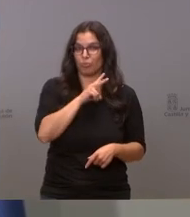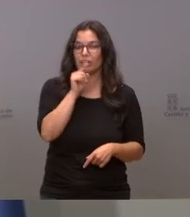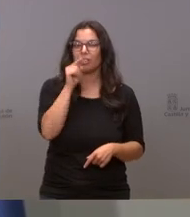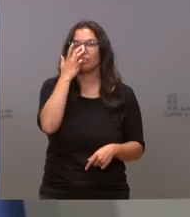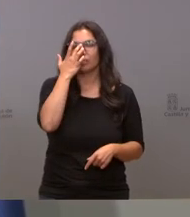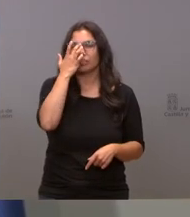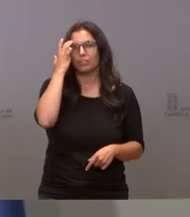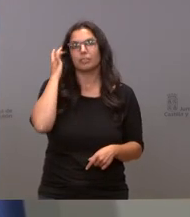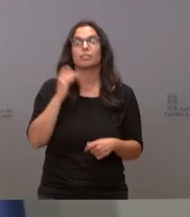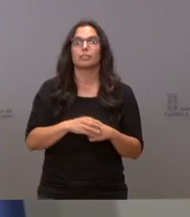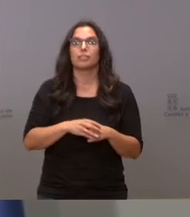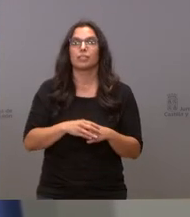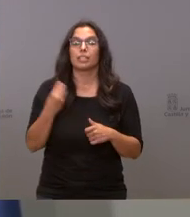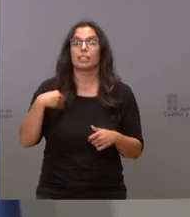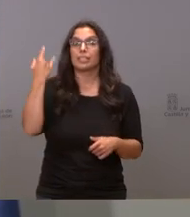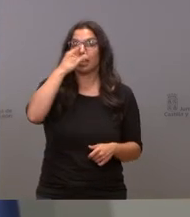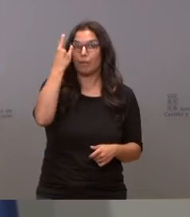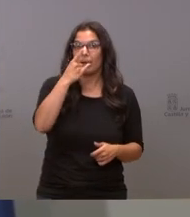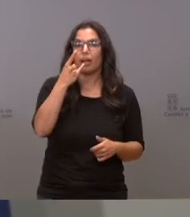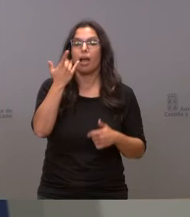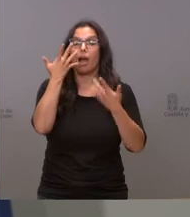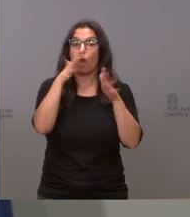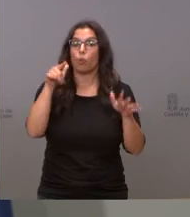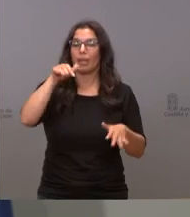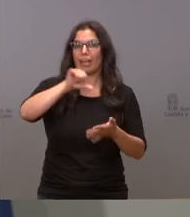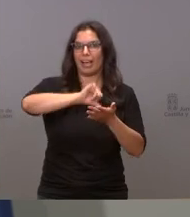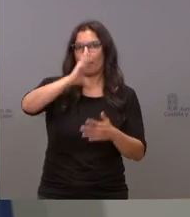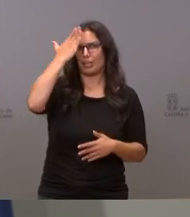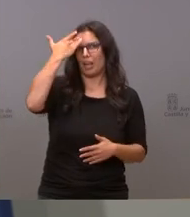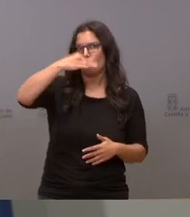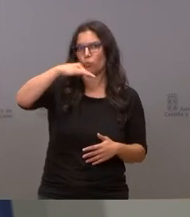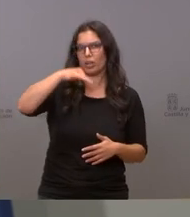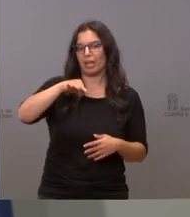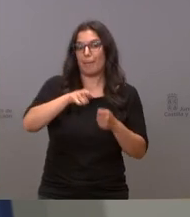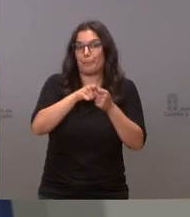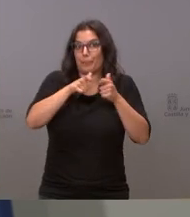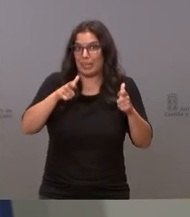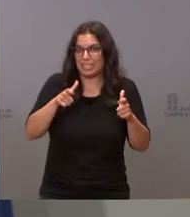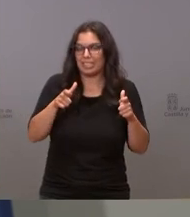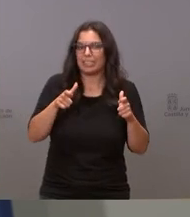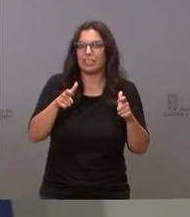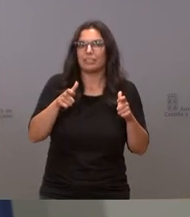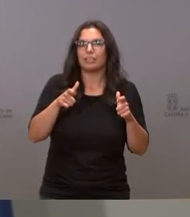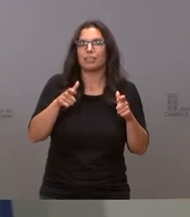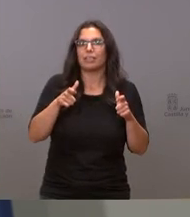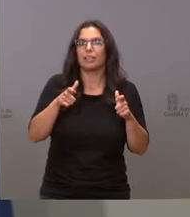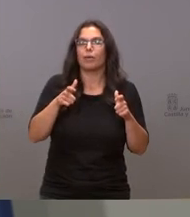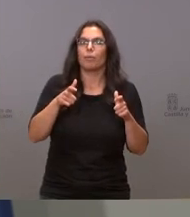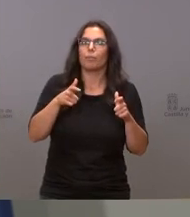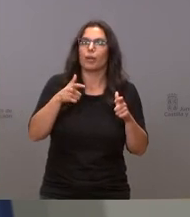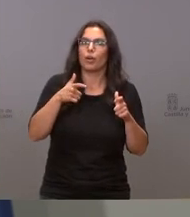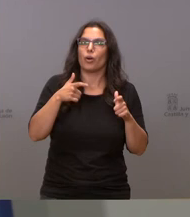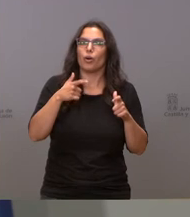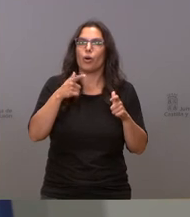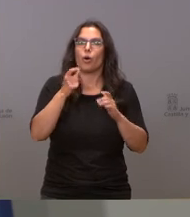a pesar de que Salamanca sea la única capital que tiene crecimiento no hemos pensado en tomar una medida